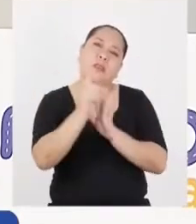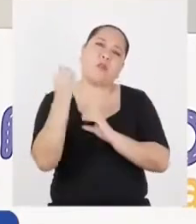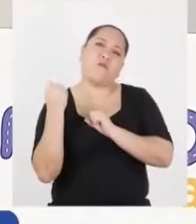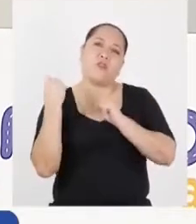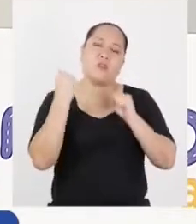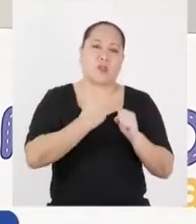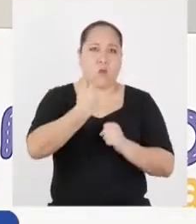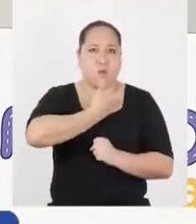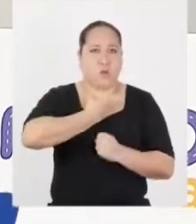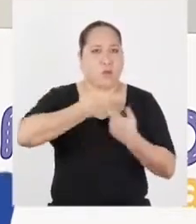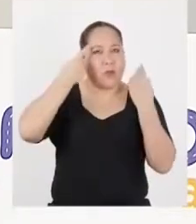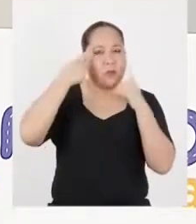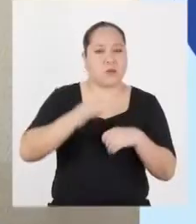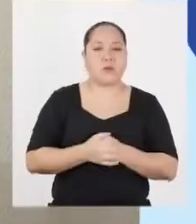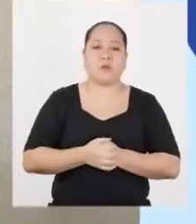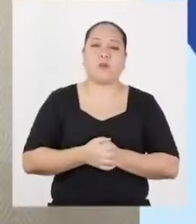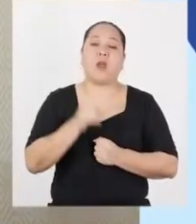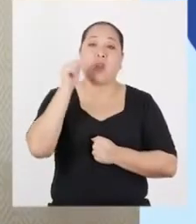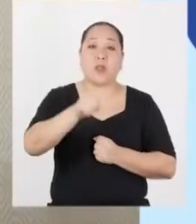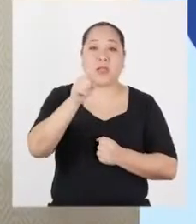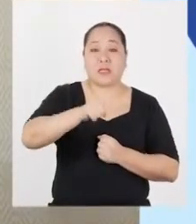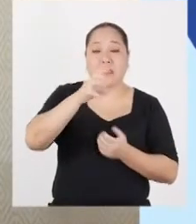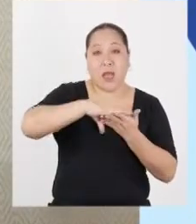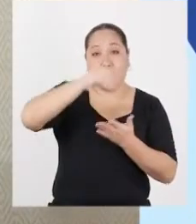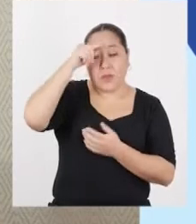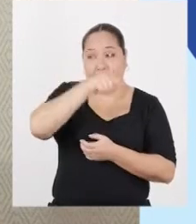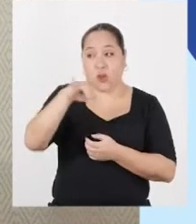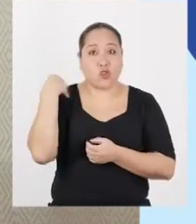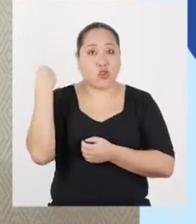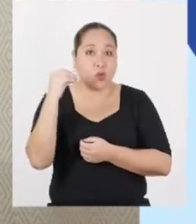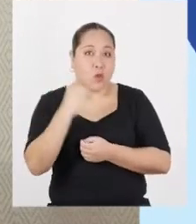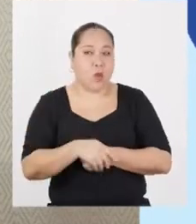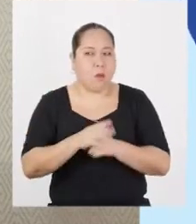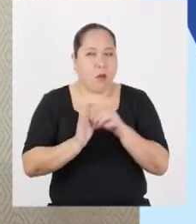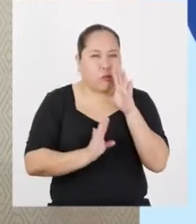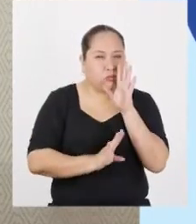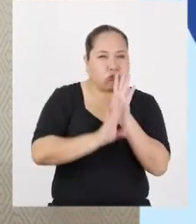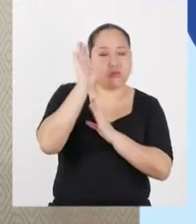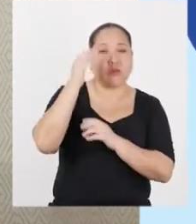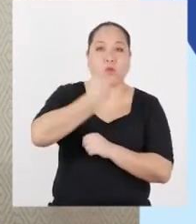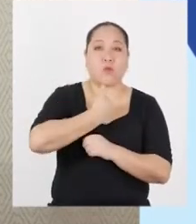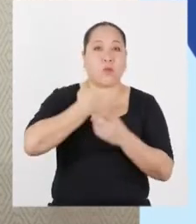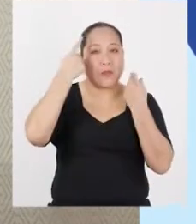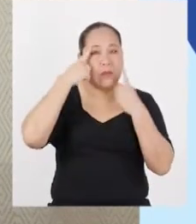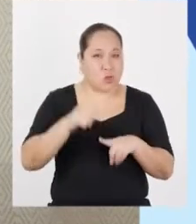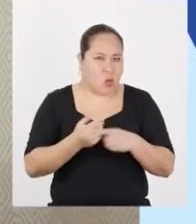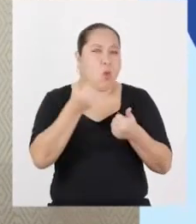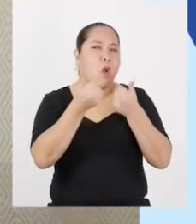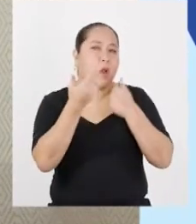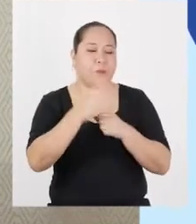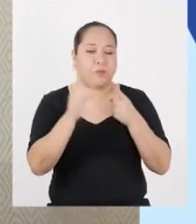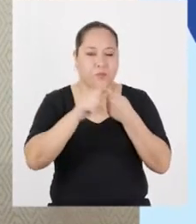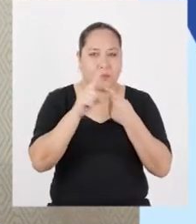o fortalecer su autonomía? Lo que deben aprender las y los adolescentes para desarrollar su autonomía es lo siguiente.